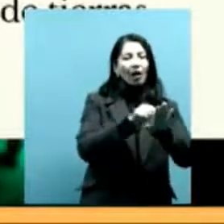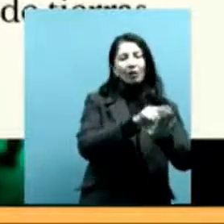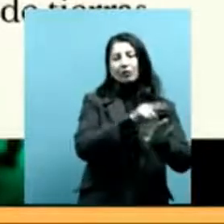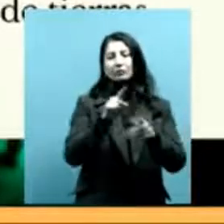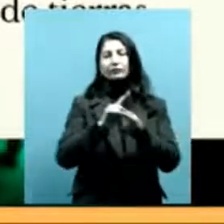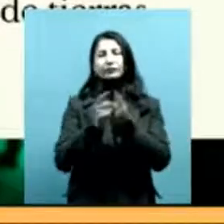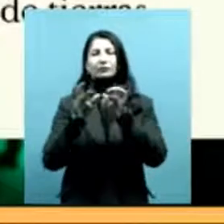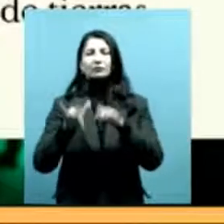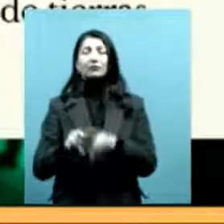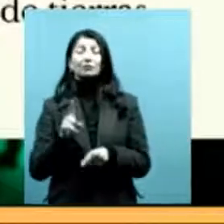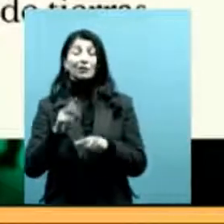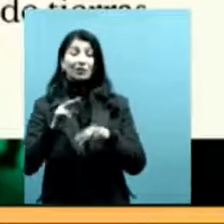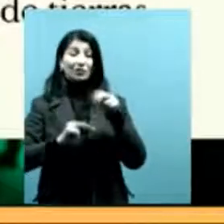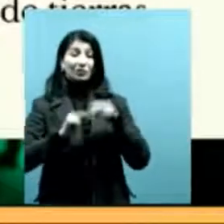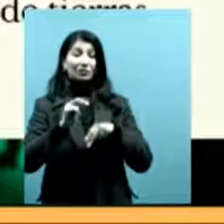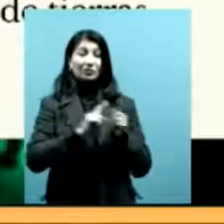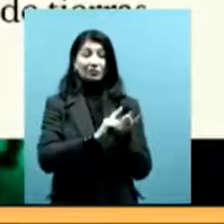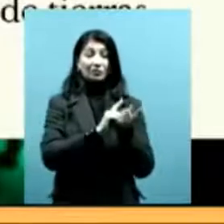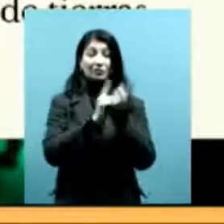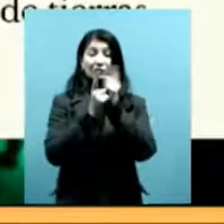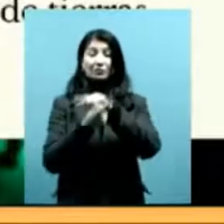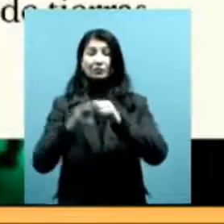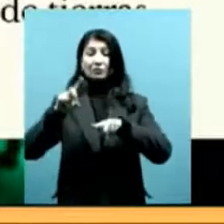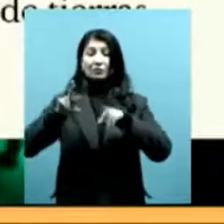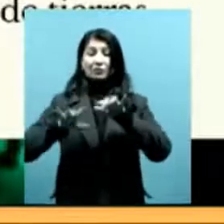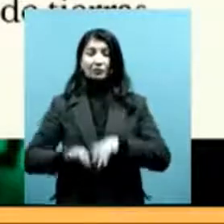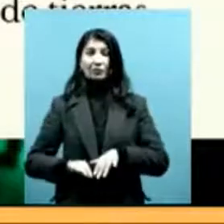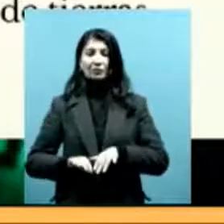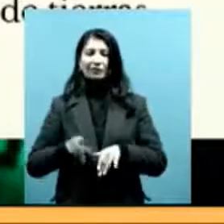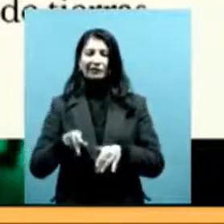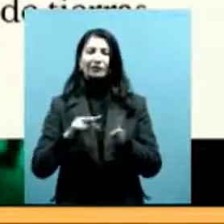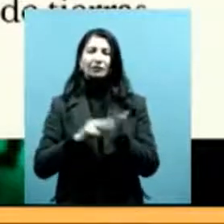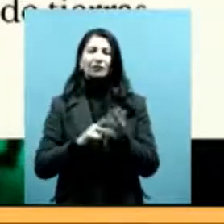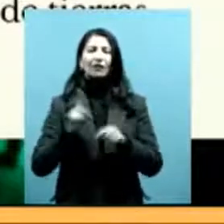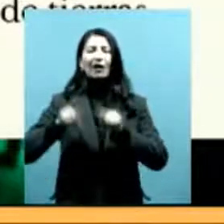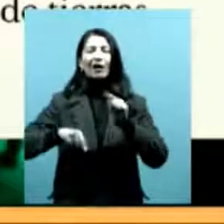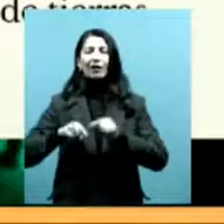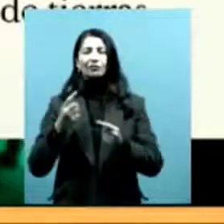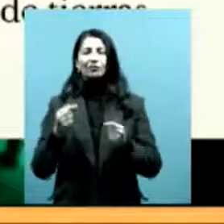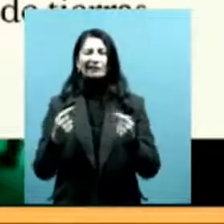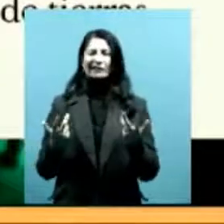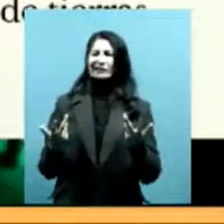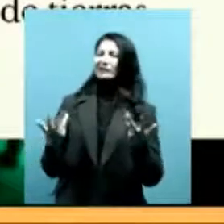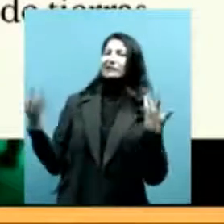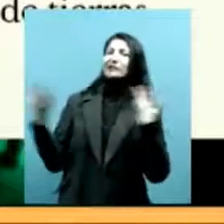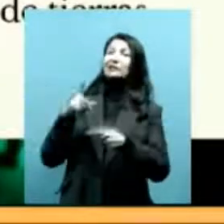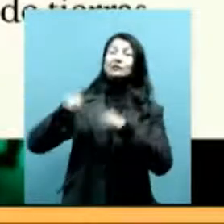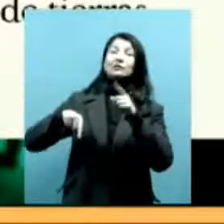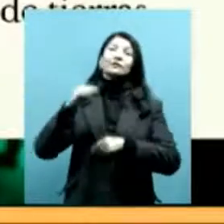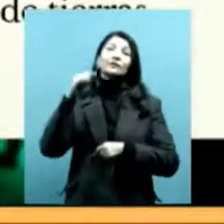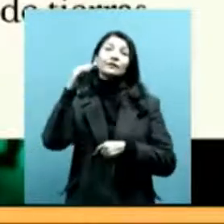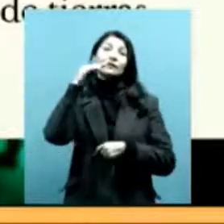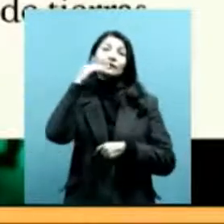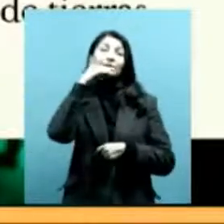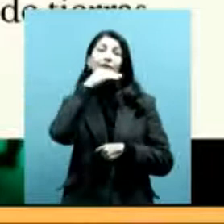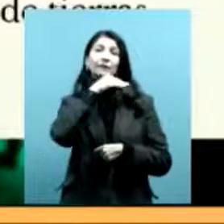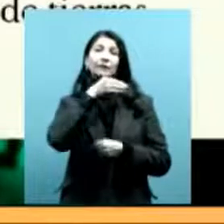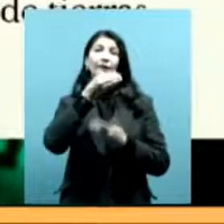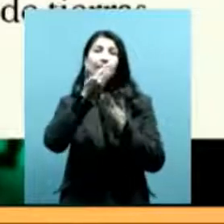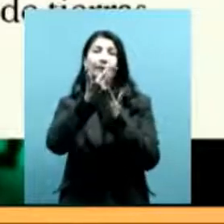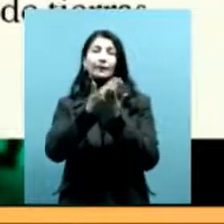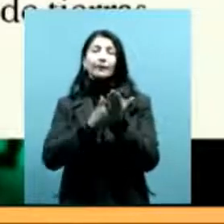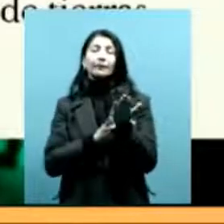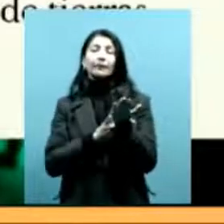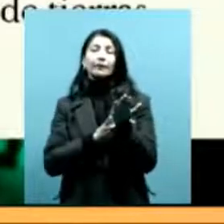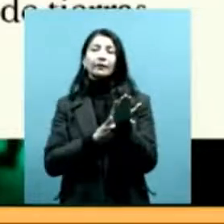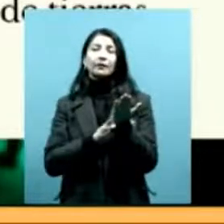de lo legítimo, que es lo que hoy en día en cada uno de los conflictos es tan difícil poner en discusión, porque tenemos los papeles, esto que hicimos es